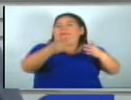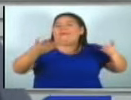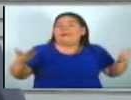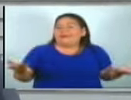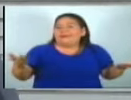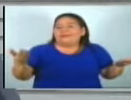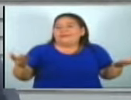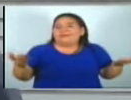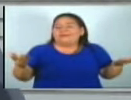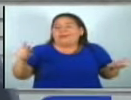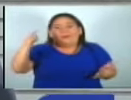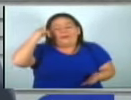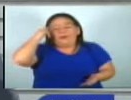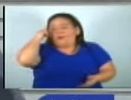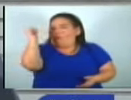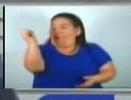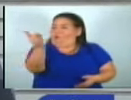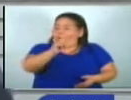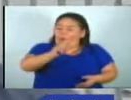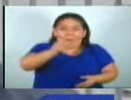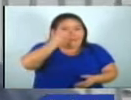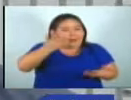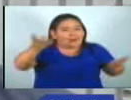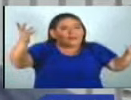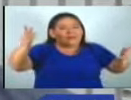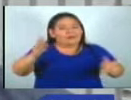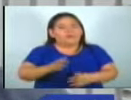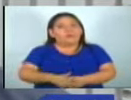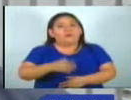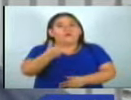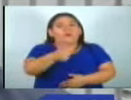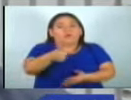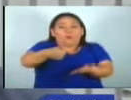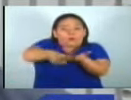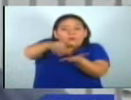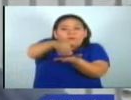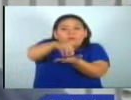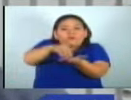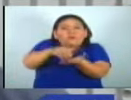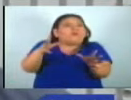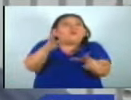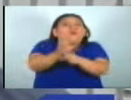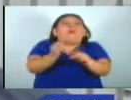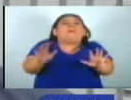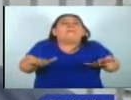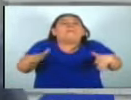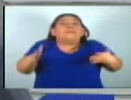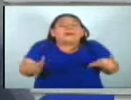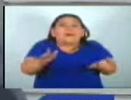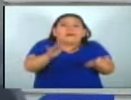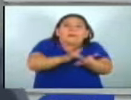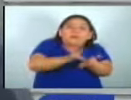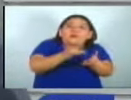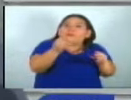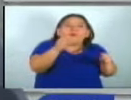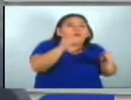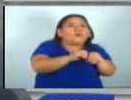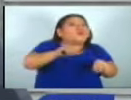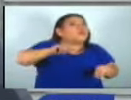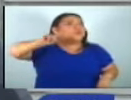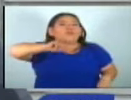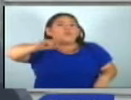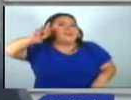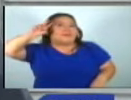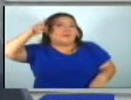consideramos que es una barbaridad La reducción de municipios es precisamente para un ahorro No es para